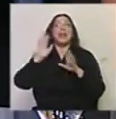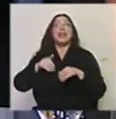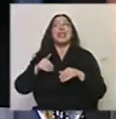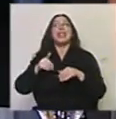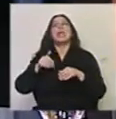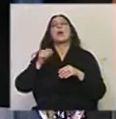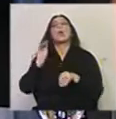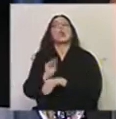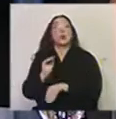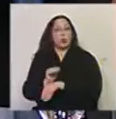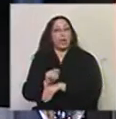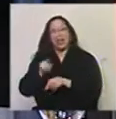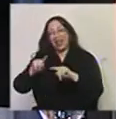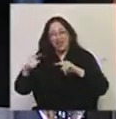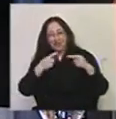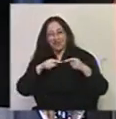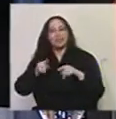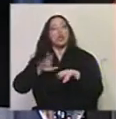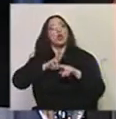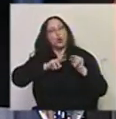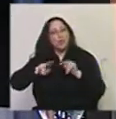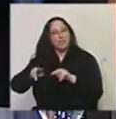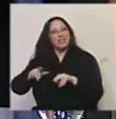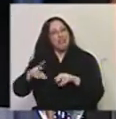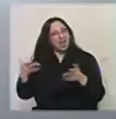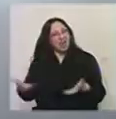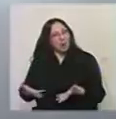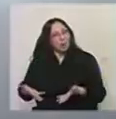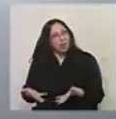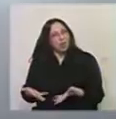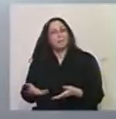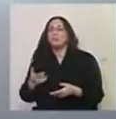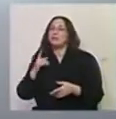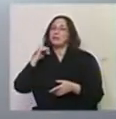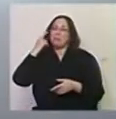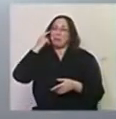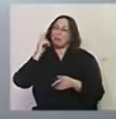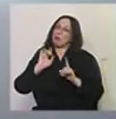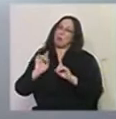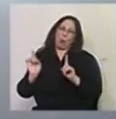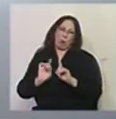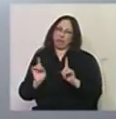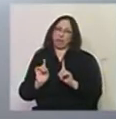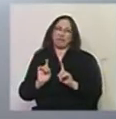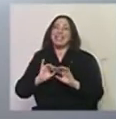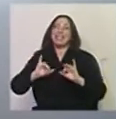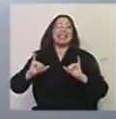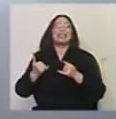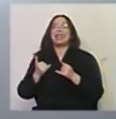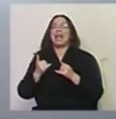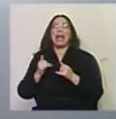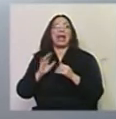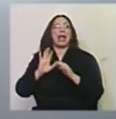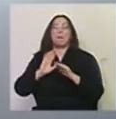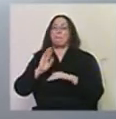¿Ese es un debate que todavía está arriba de la mesa hoy? Creo que no. Creo que es un debate ya superado porque